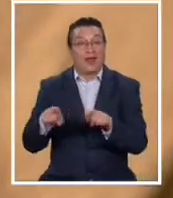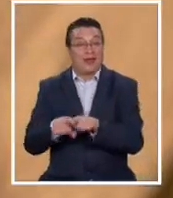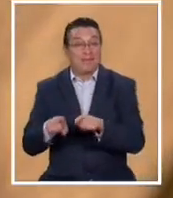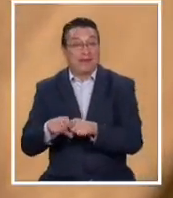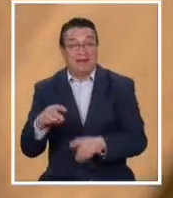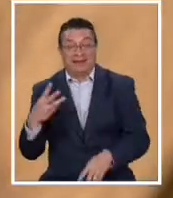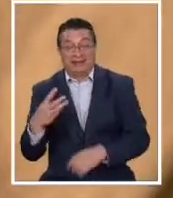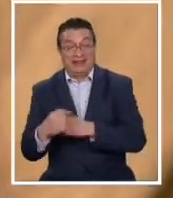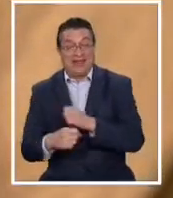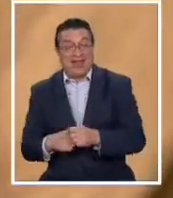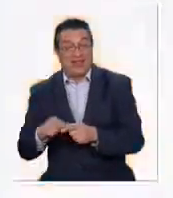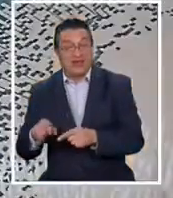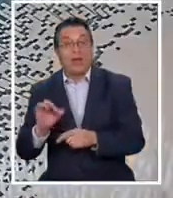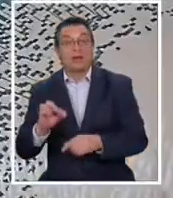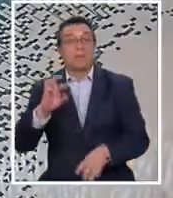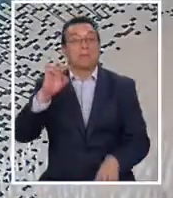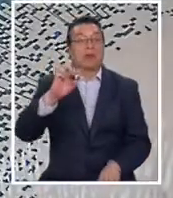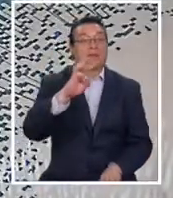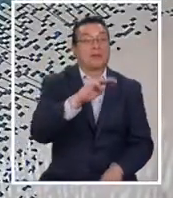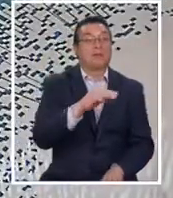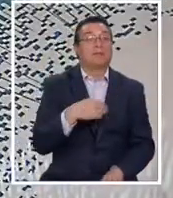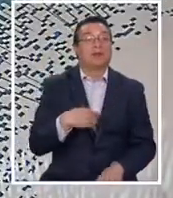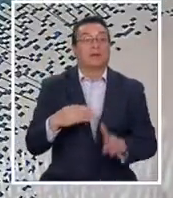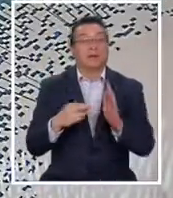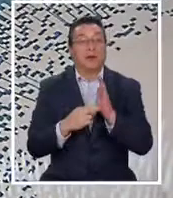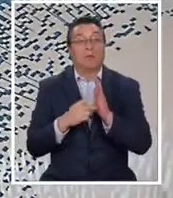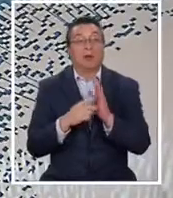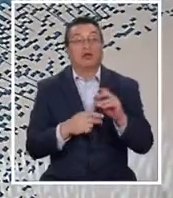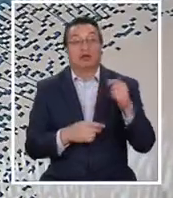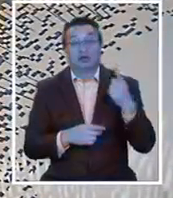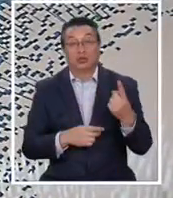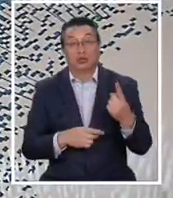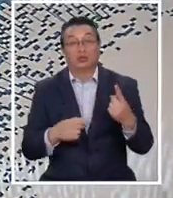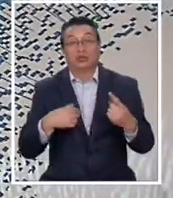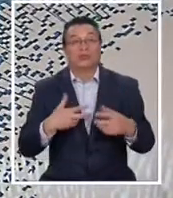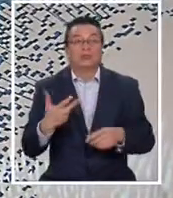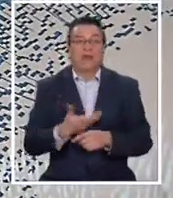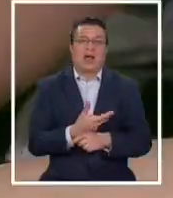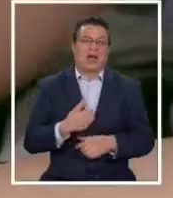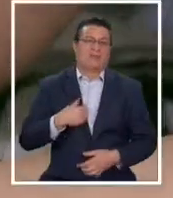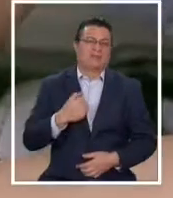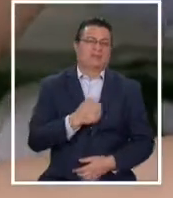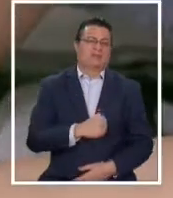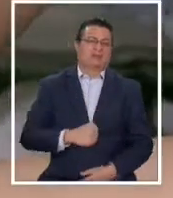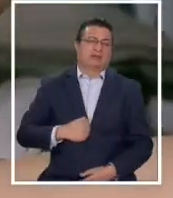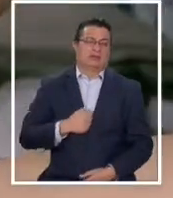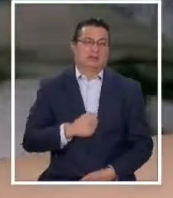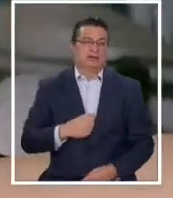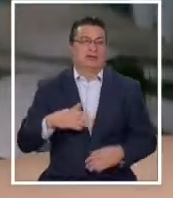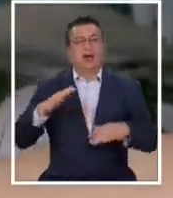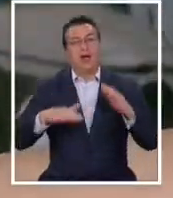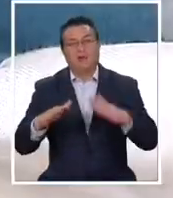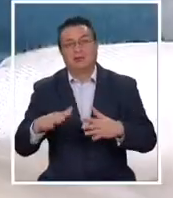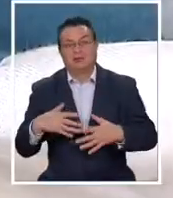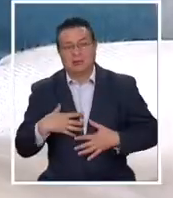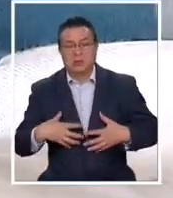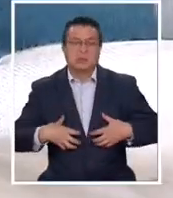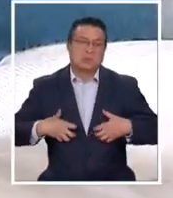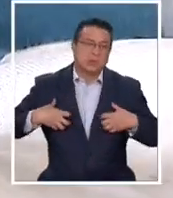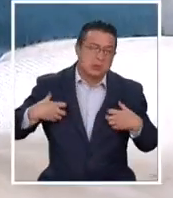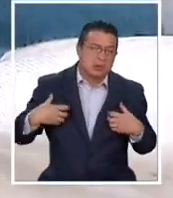años, y sus padres. Si la cuarentena lo pasa igual, de repente me enojaba.